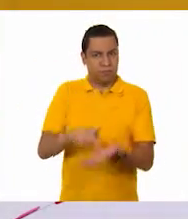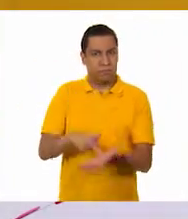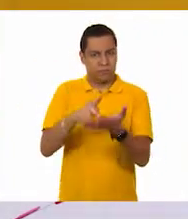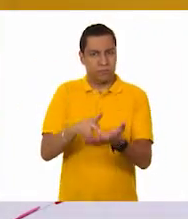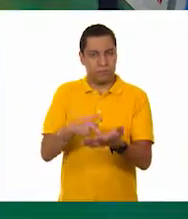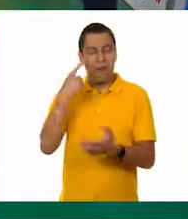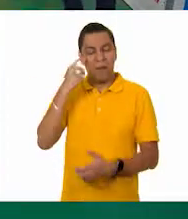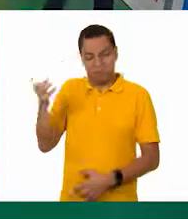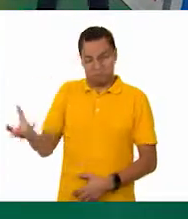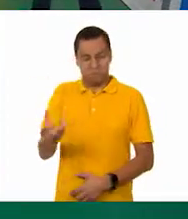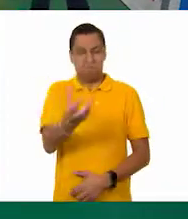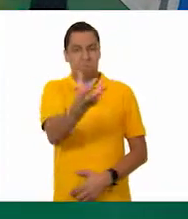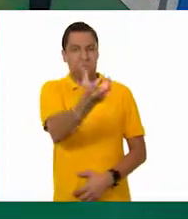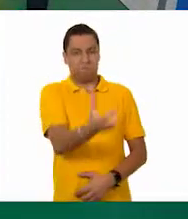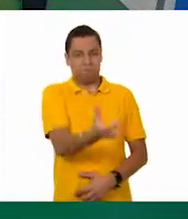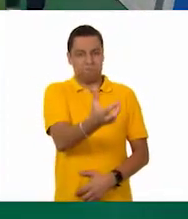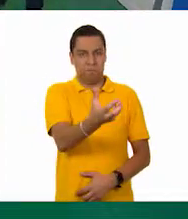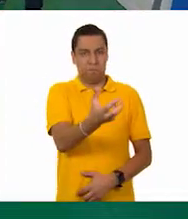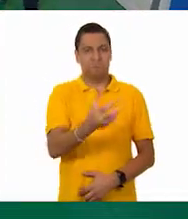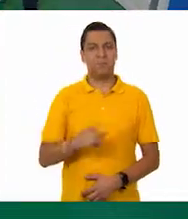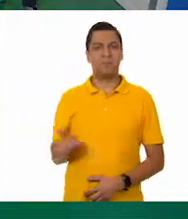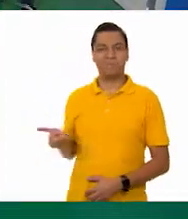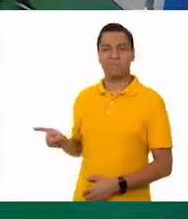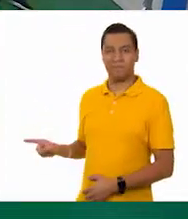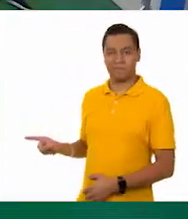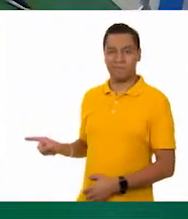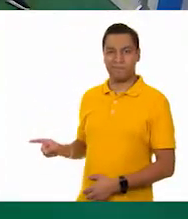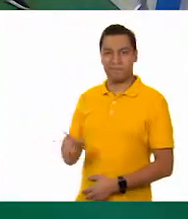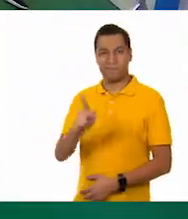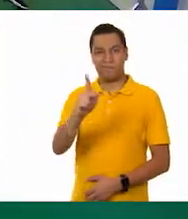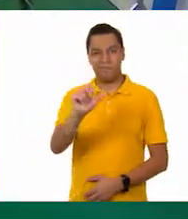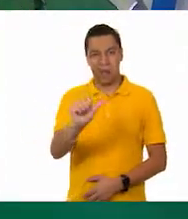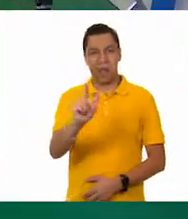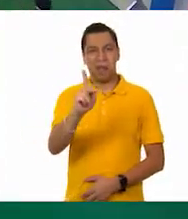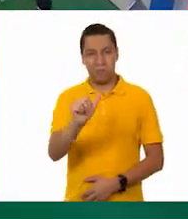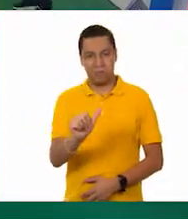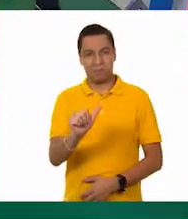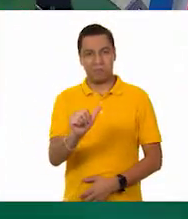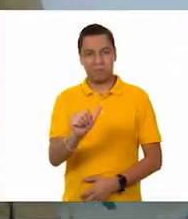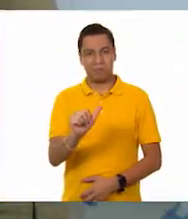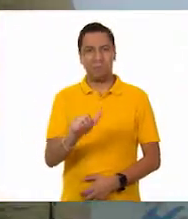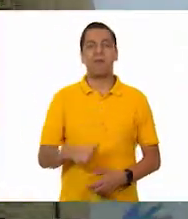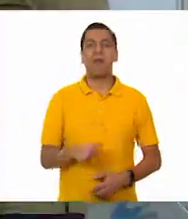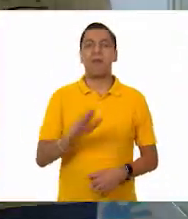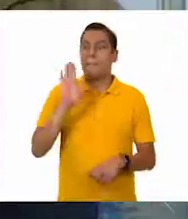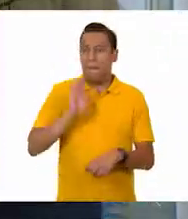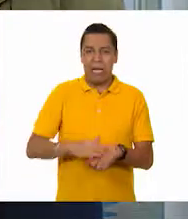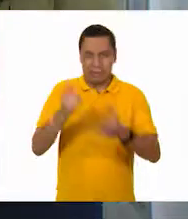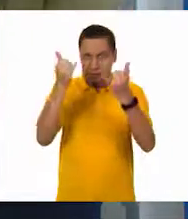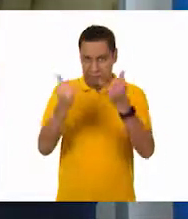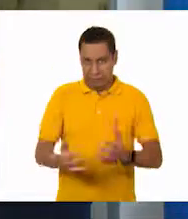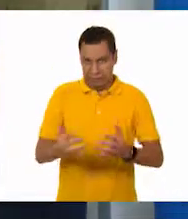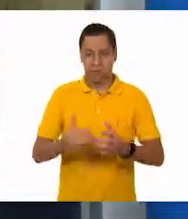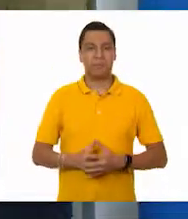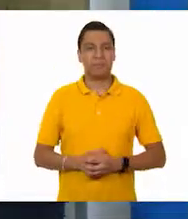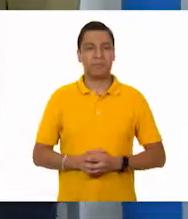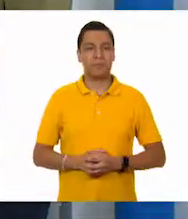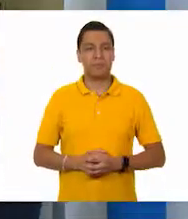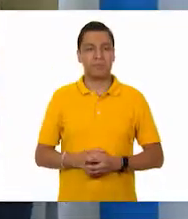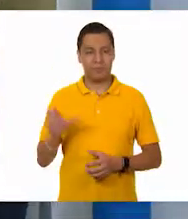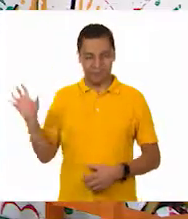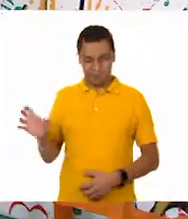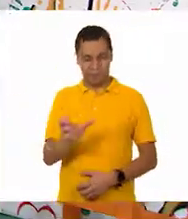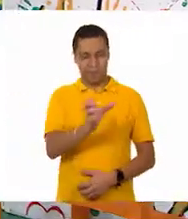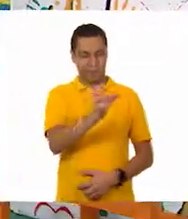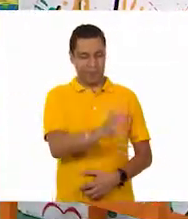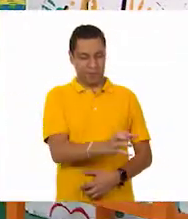la papa? De acuerdo, pongamos la papa. Vamos a poner que la papa primero es más pesada. Muy bien. Muy bien. Hagámosle caso a Tino, ¿verdad, Tino? Gracias. Pues